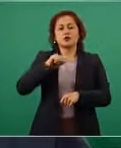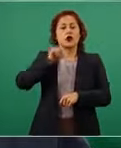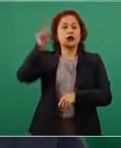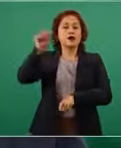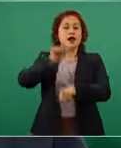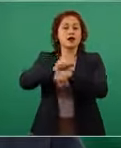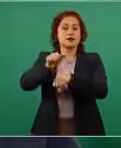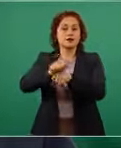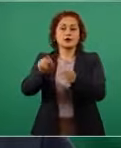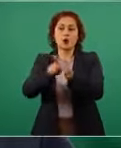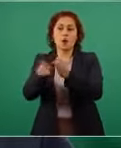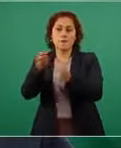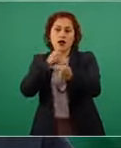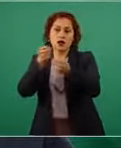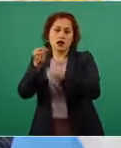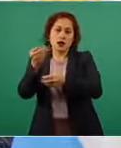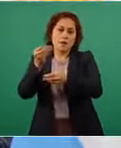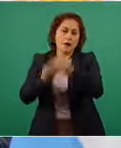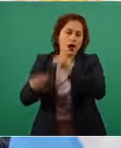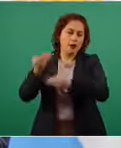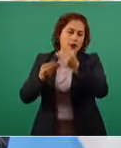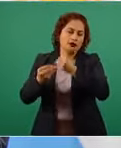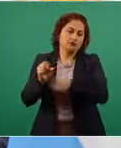veces y les digo que